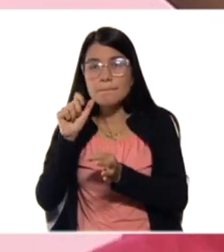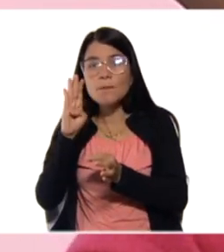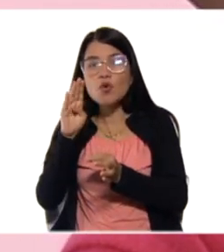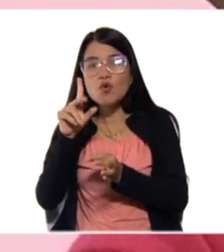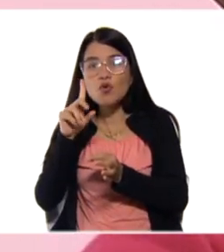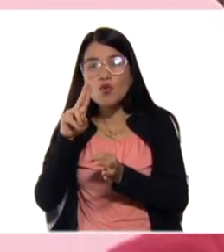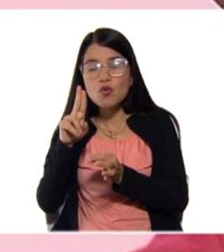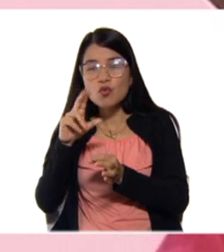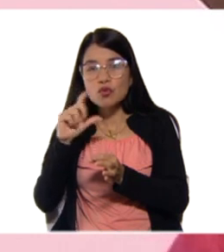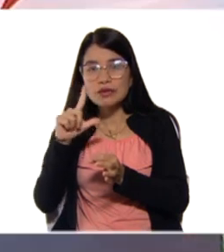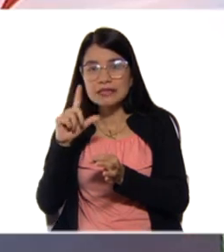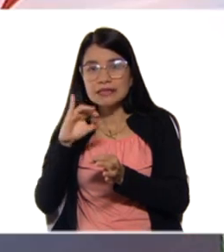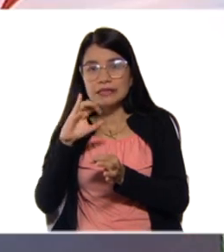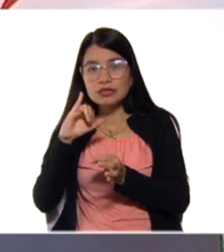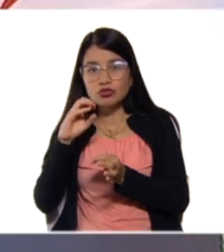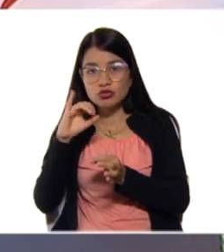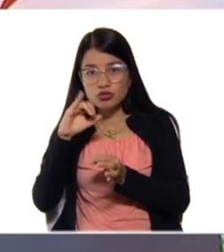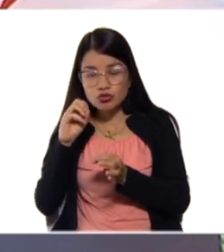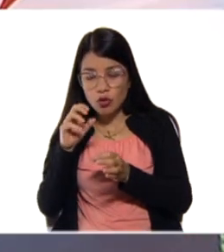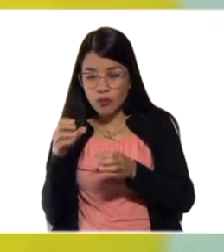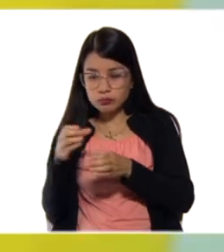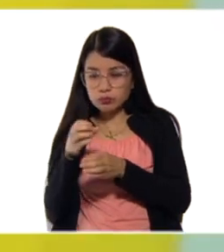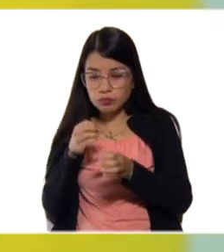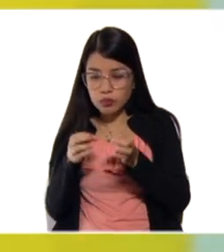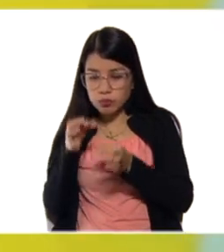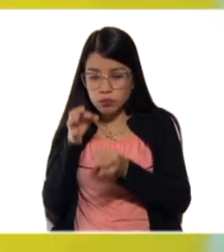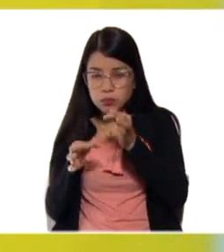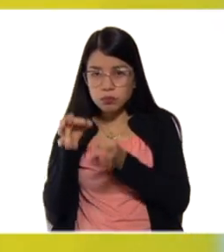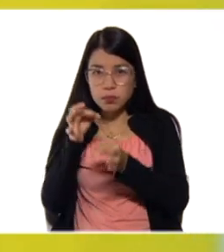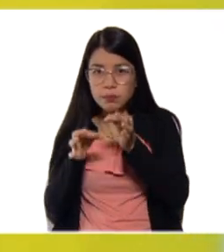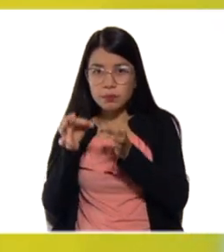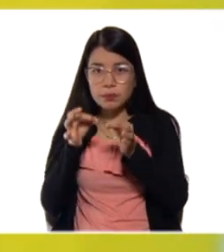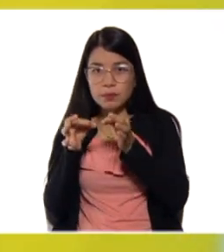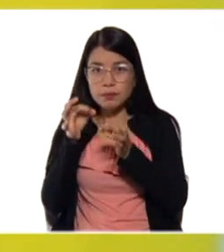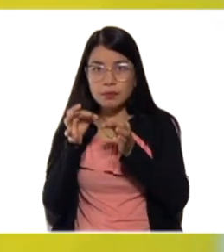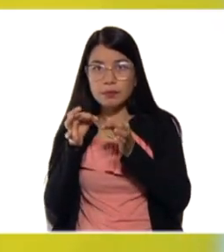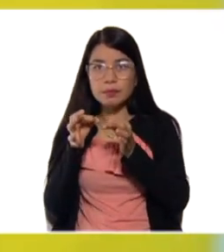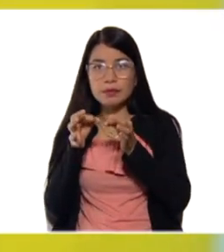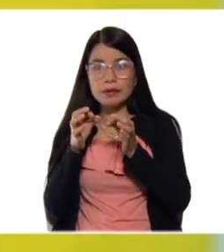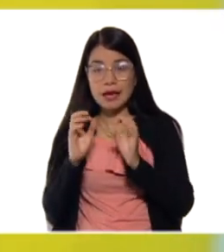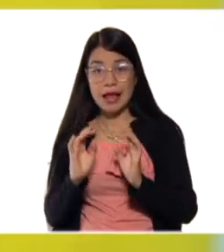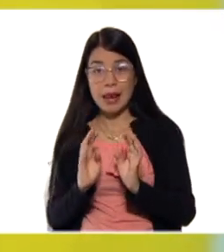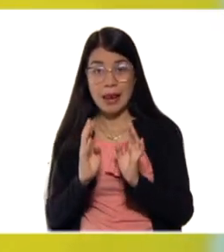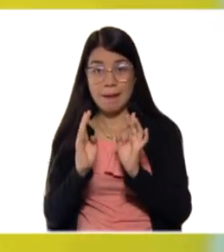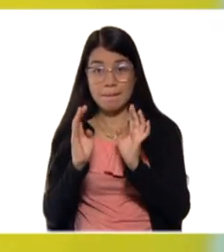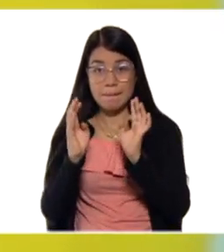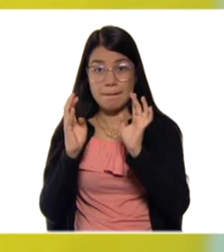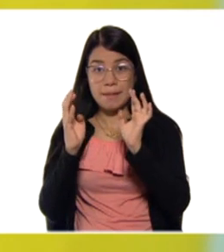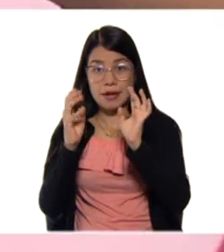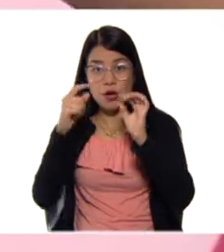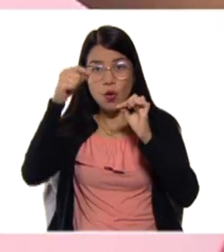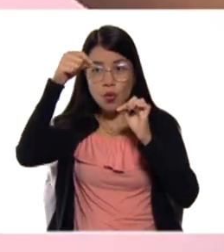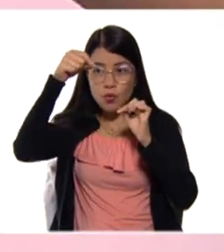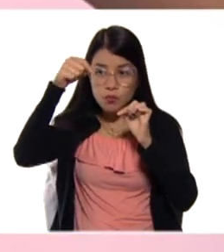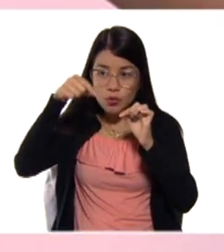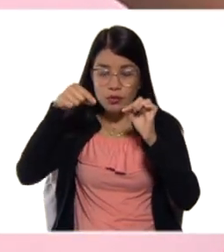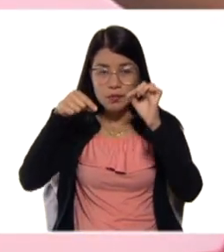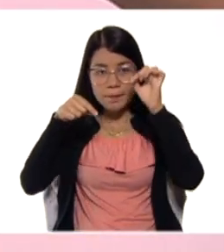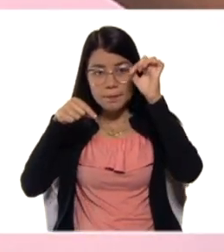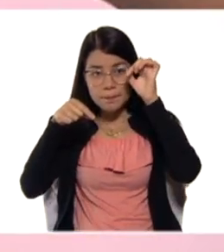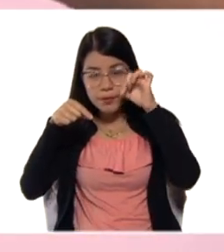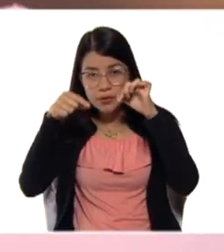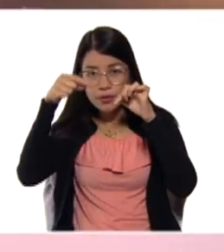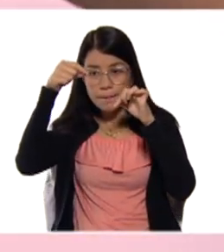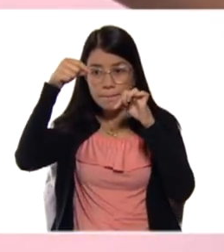se quedan las paredes del recipiente y se forman esas goticas, que es como un rocío. Eso